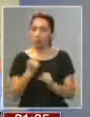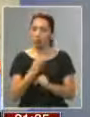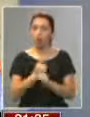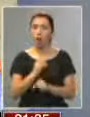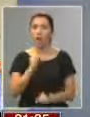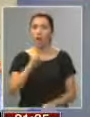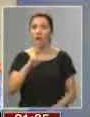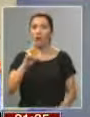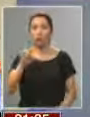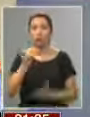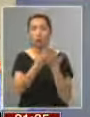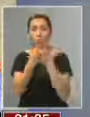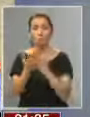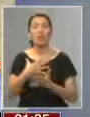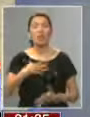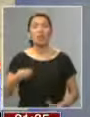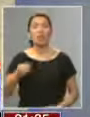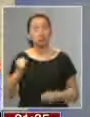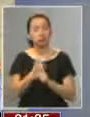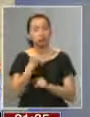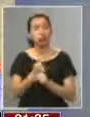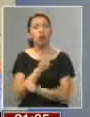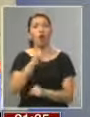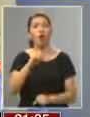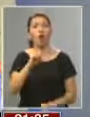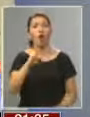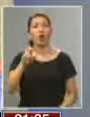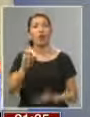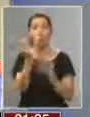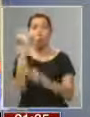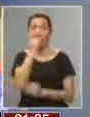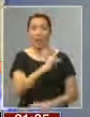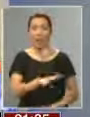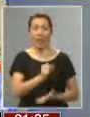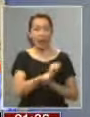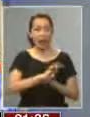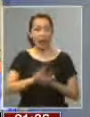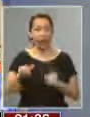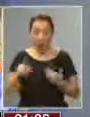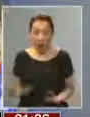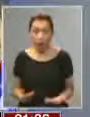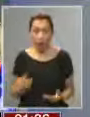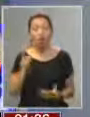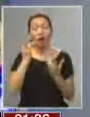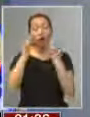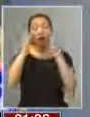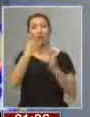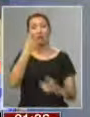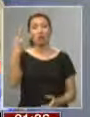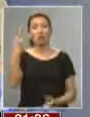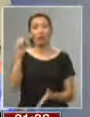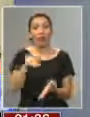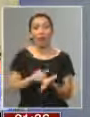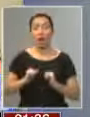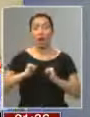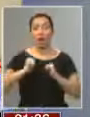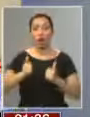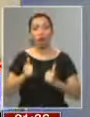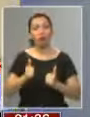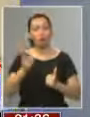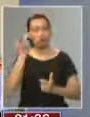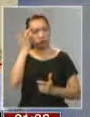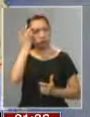Magari. Yo estudié siendo hijo de obrero en la Universidad de Chile gratuitamente. Y hoy día me alegra saber que hay 120.000 jóvenes con